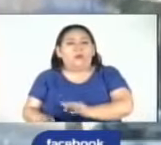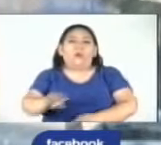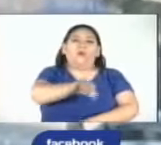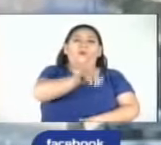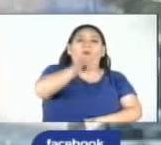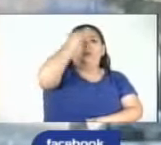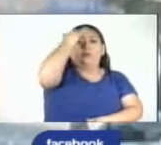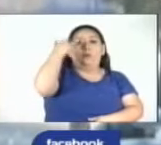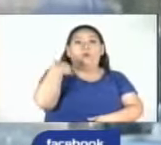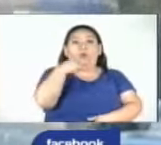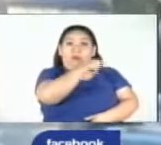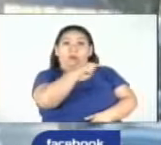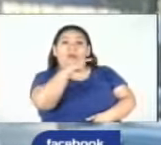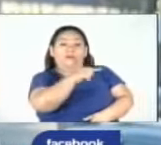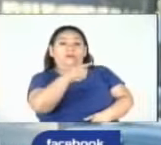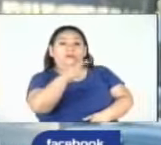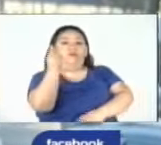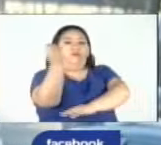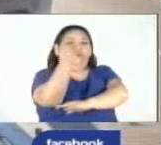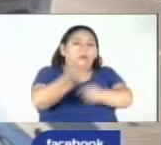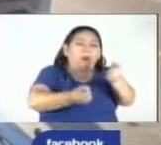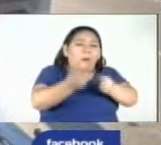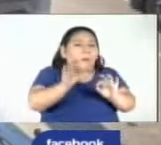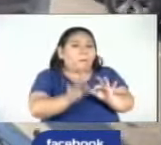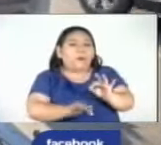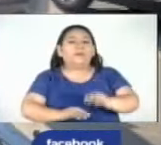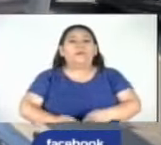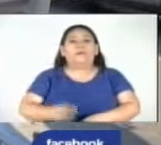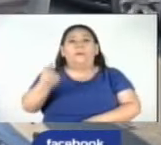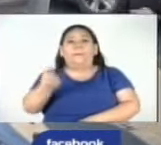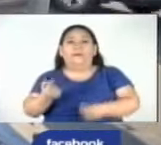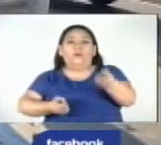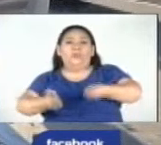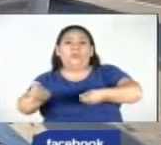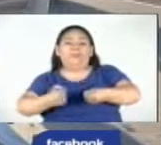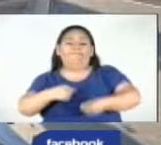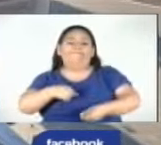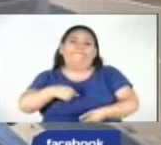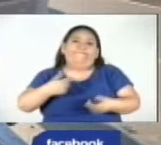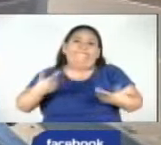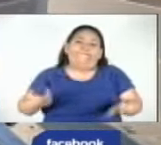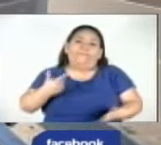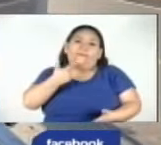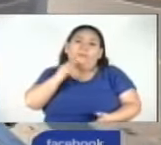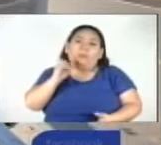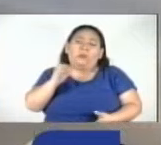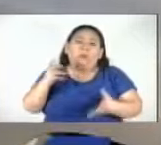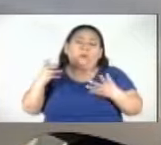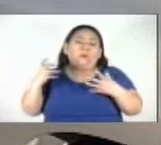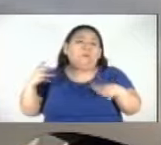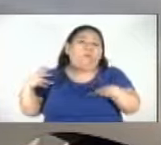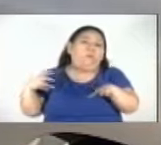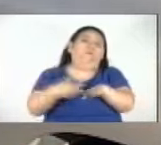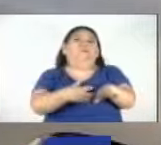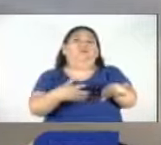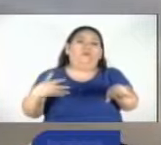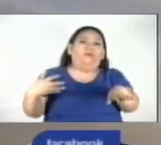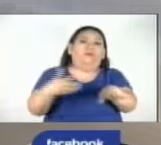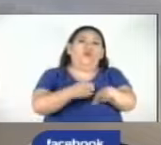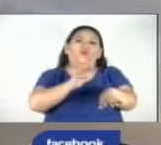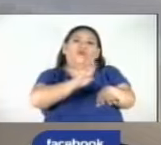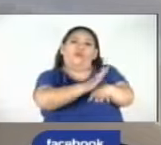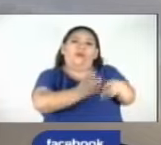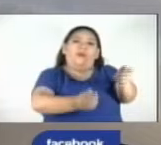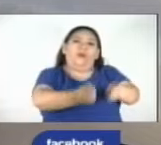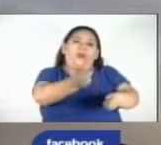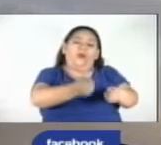otra señora que está en la ambulancia ahí es leve también. Los conductores afectados lamentaron los cuantiosos daños que sufrieron sus